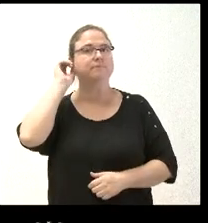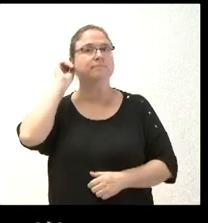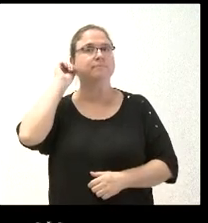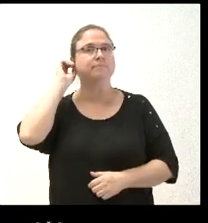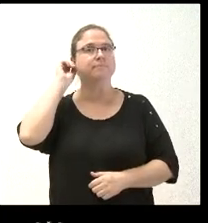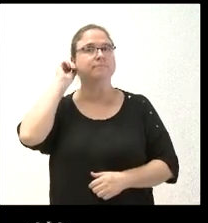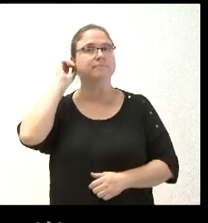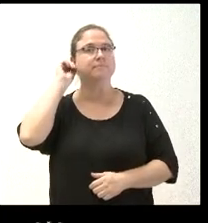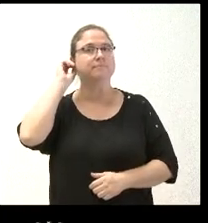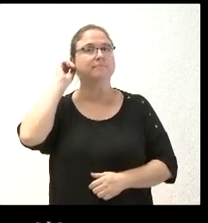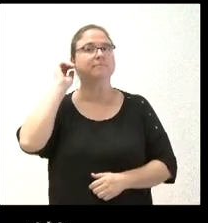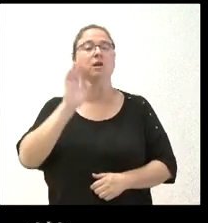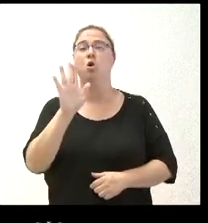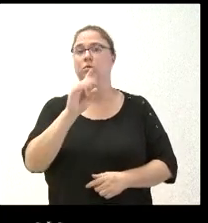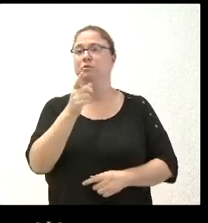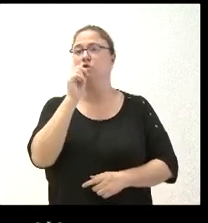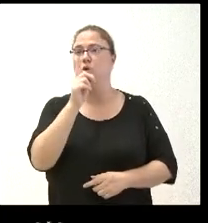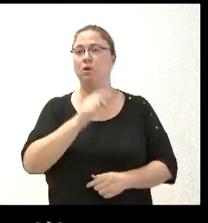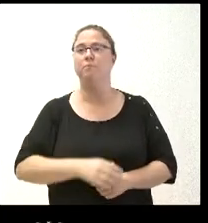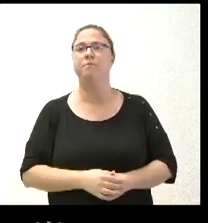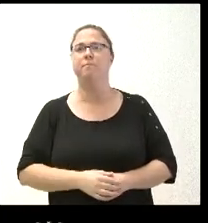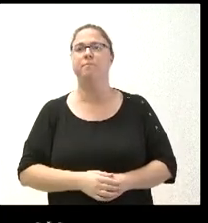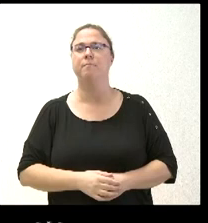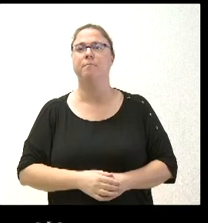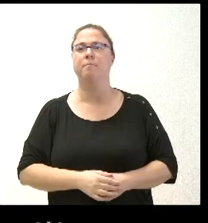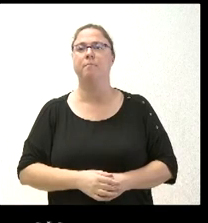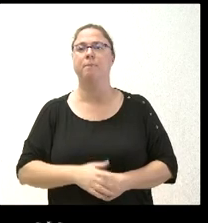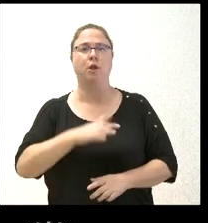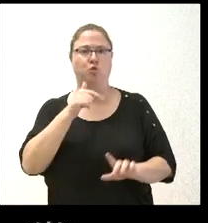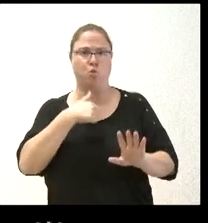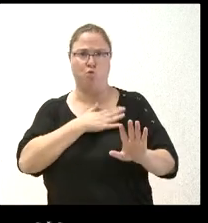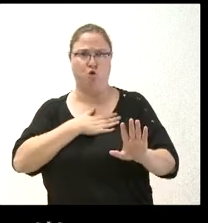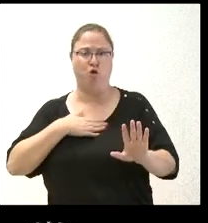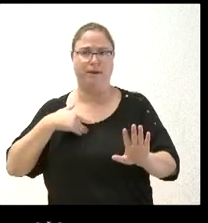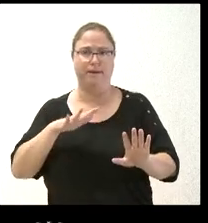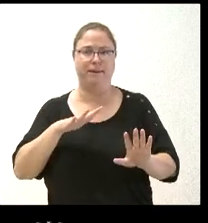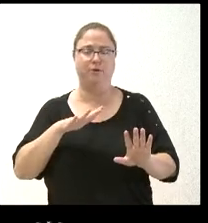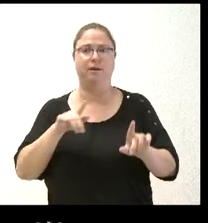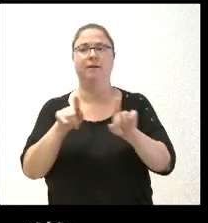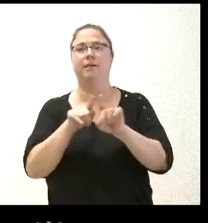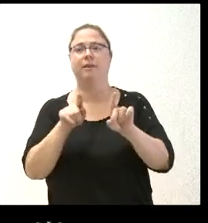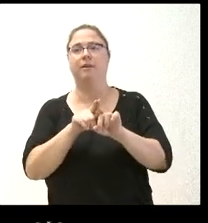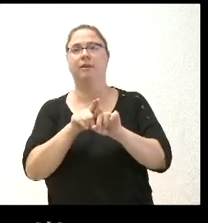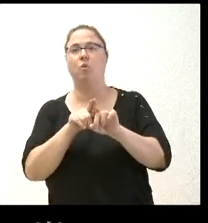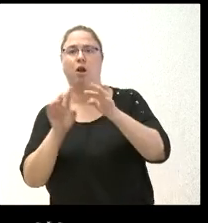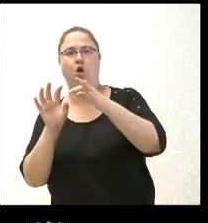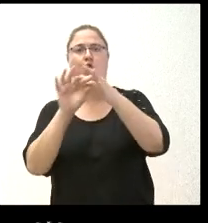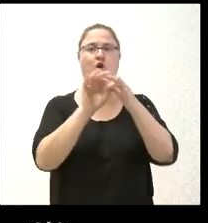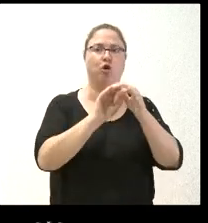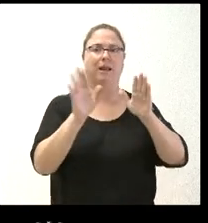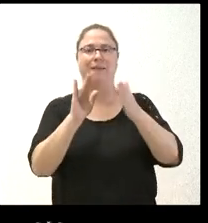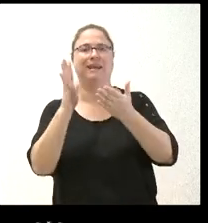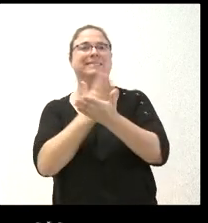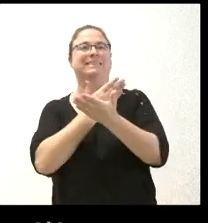Carlos Bueno, solo empatir sin ánimo no es mi intención establecer ninguna colisión en la